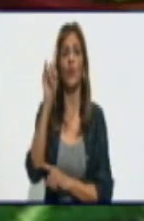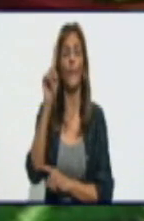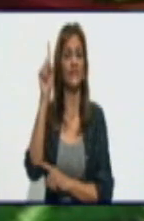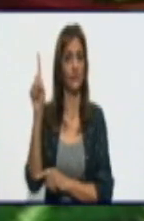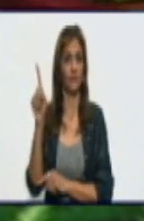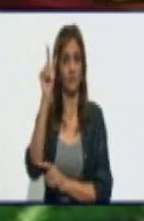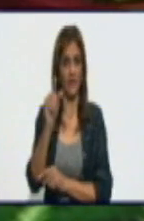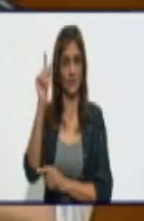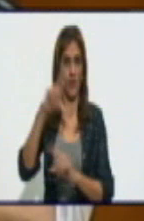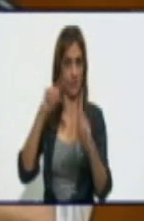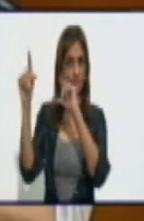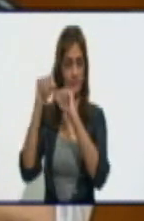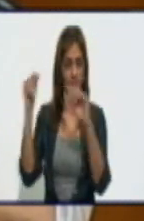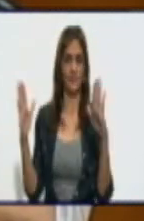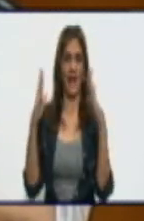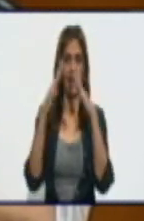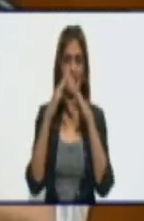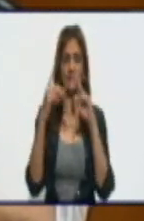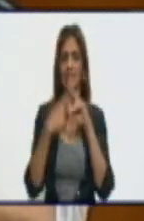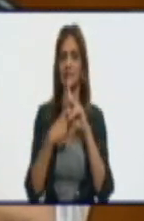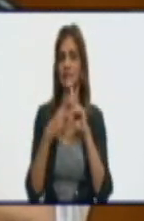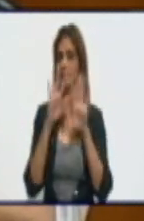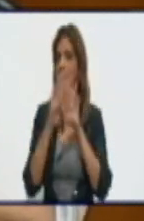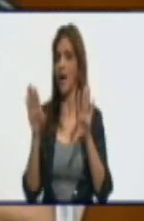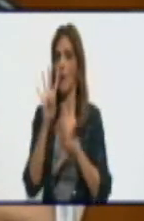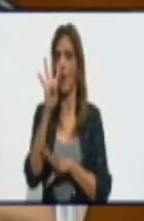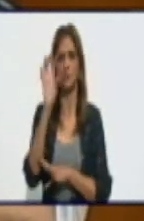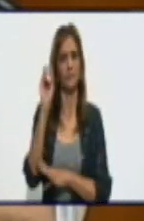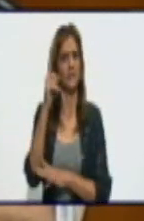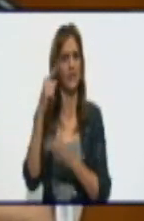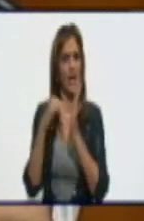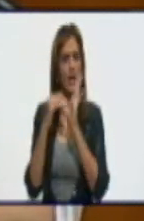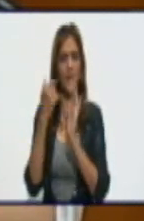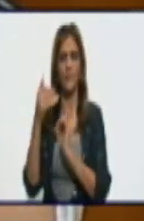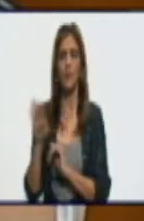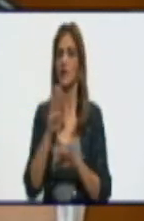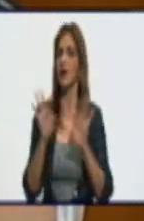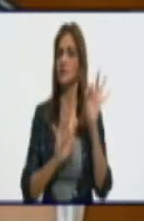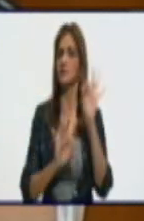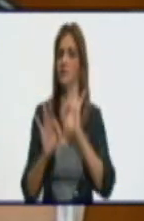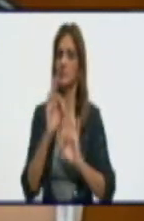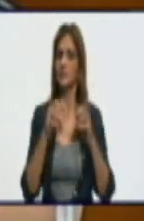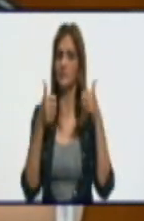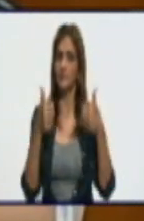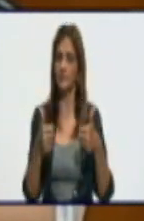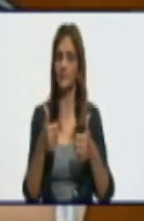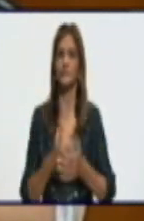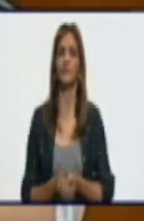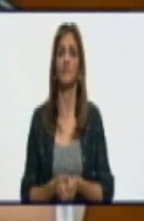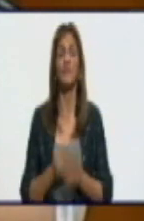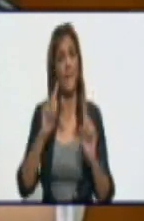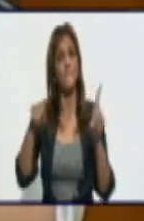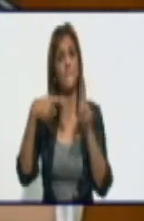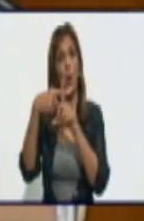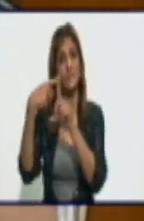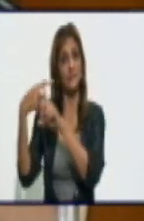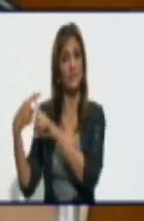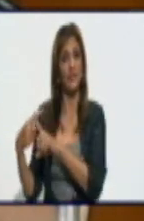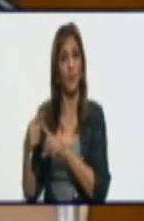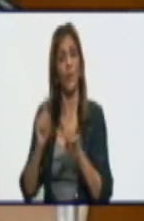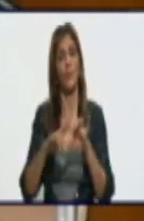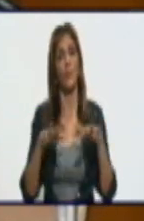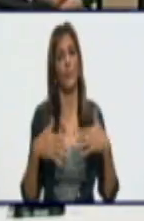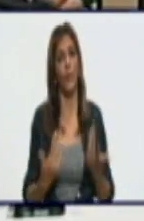horas y recuperados tenemos 4.904. La última jornada tuvo un balance positivo porque, bueno, fueron más las personas que